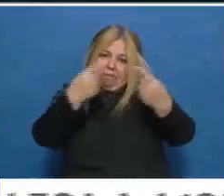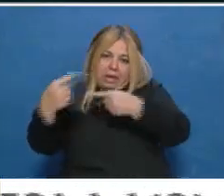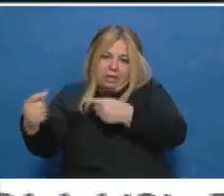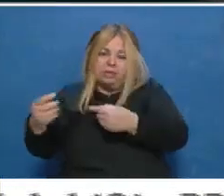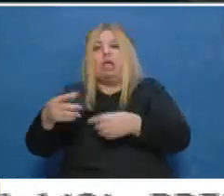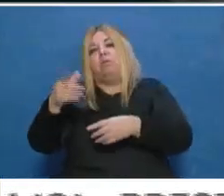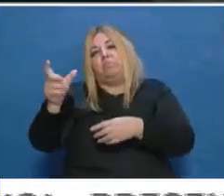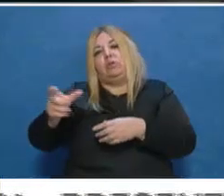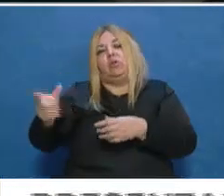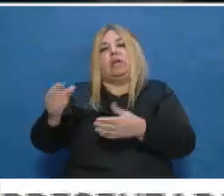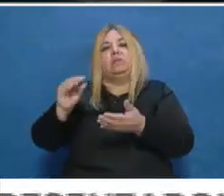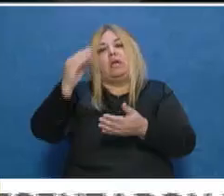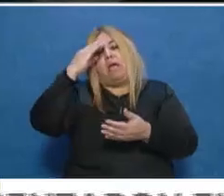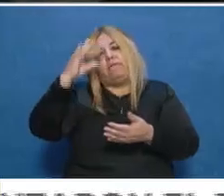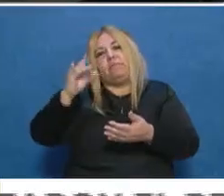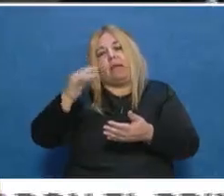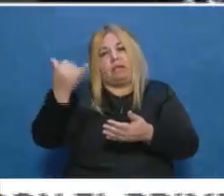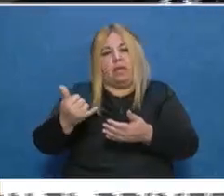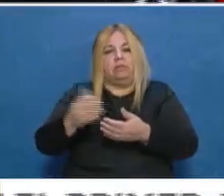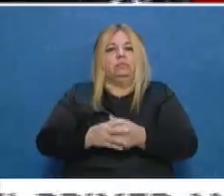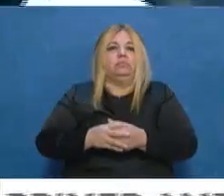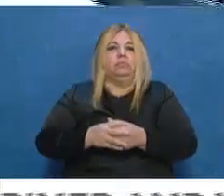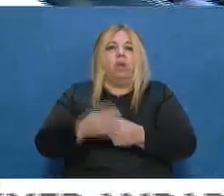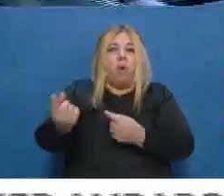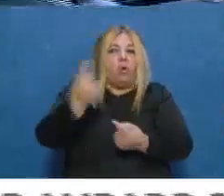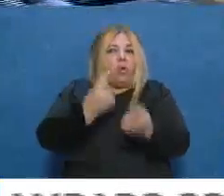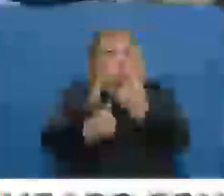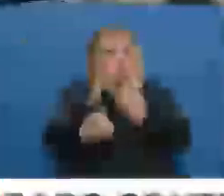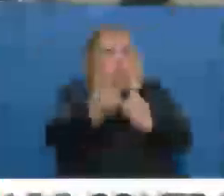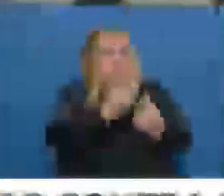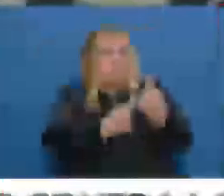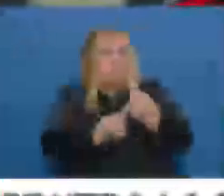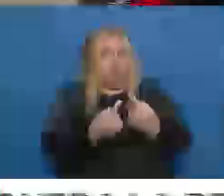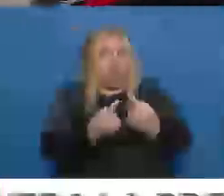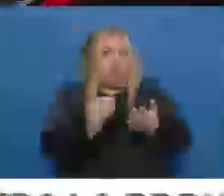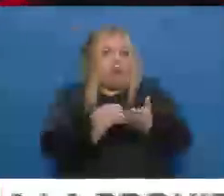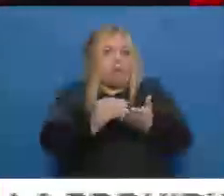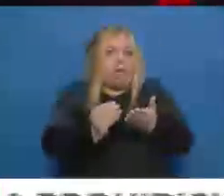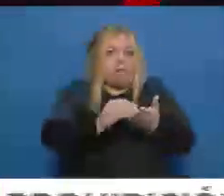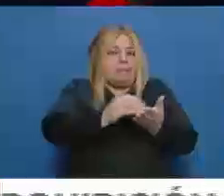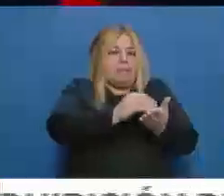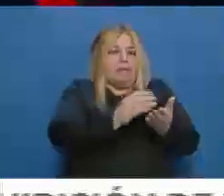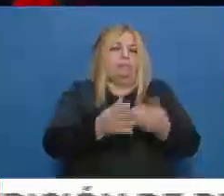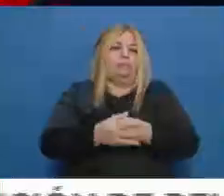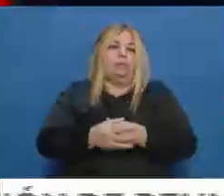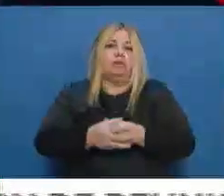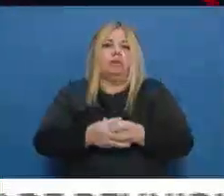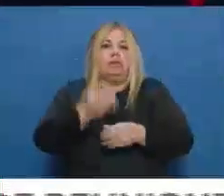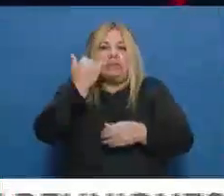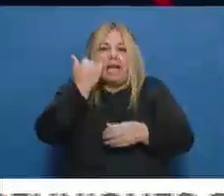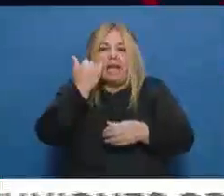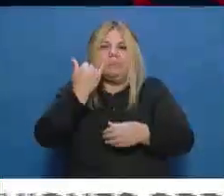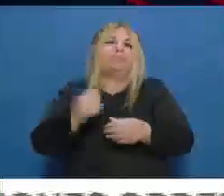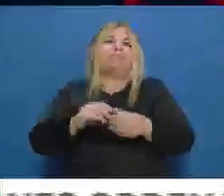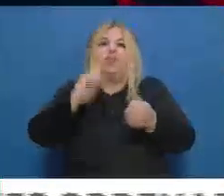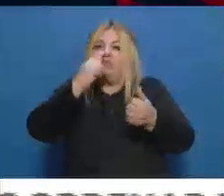y sumando una a una estos nuevos test positivos según el procesamiento de las muestras que se hace